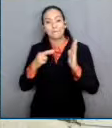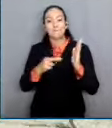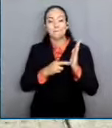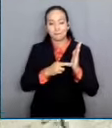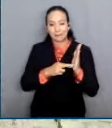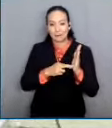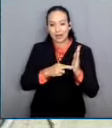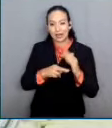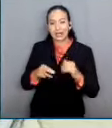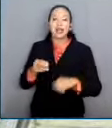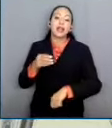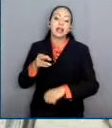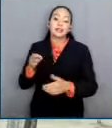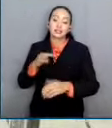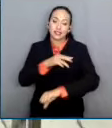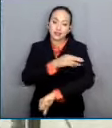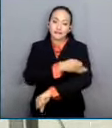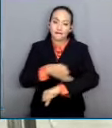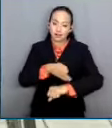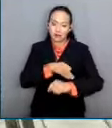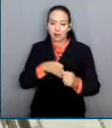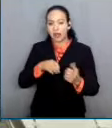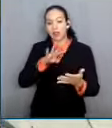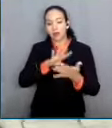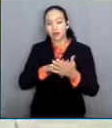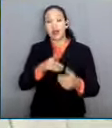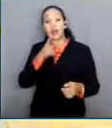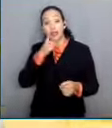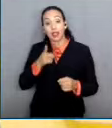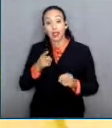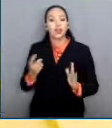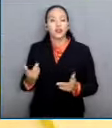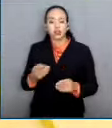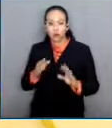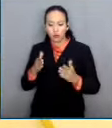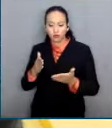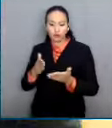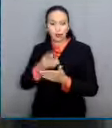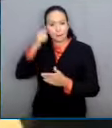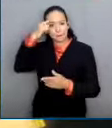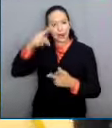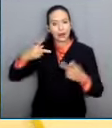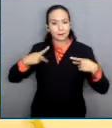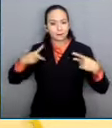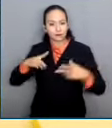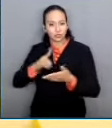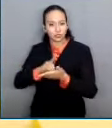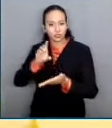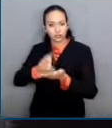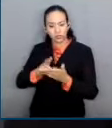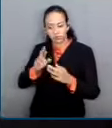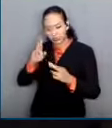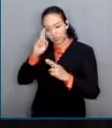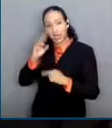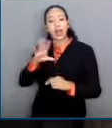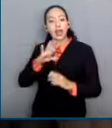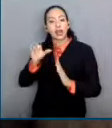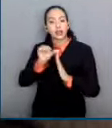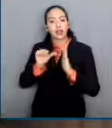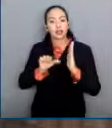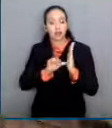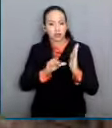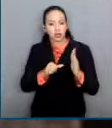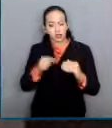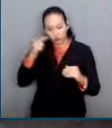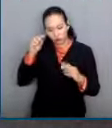no incluye el procedimiento de interdicción, existe disonancia con lo que establecen los códigos locales. Llamó a